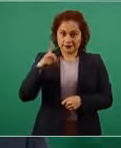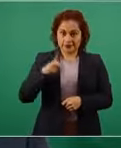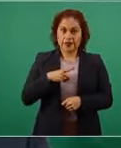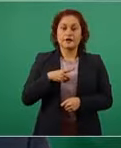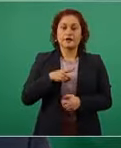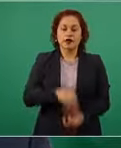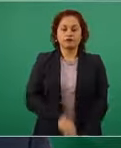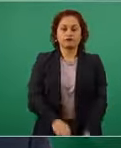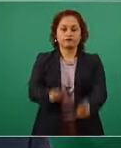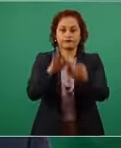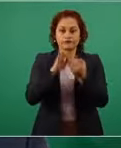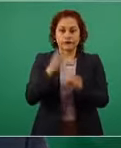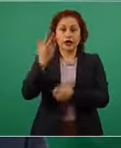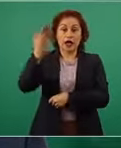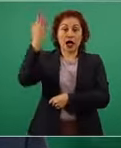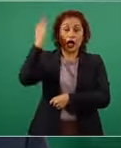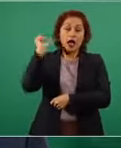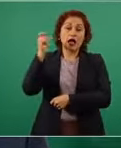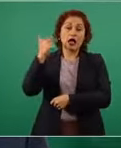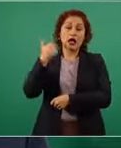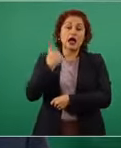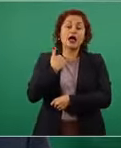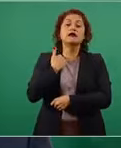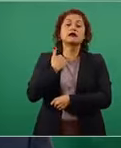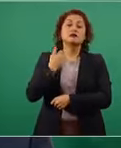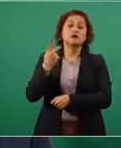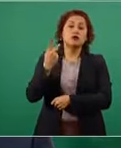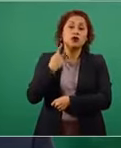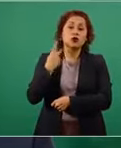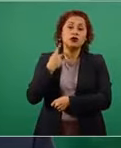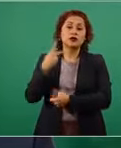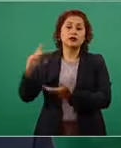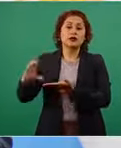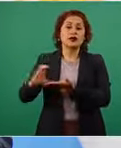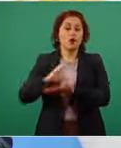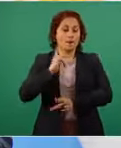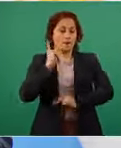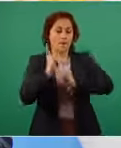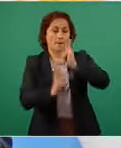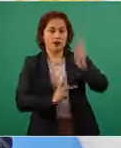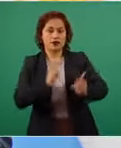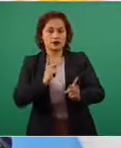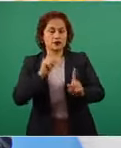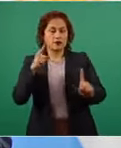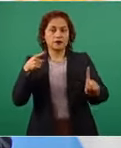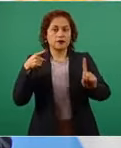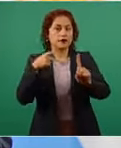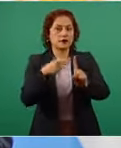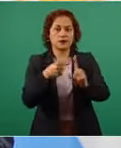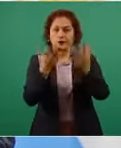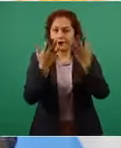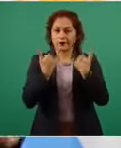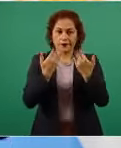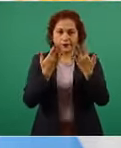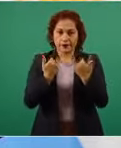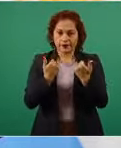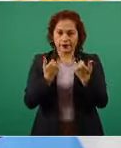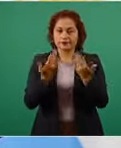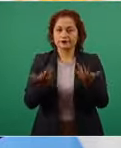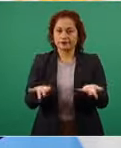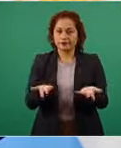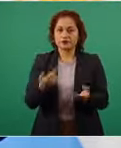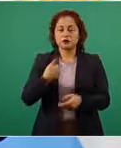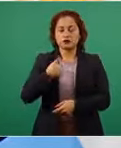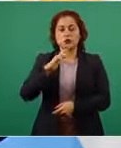Fondo Monetario Internacional le dio a un país con fines políticos sin ningún sentido económico cuando yo era